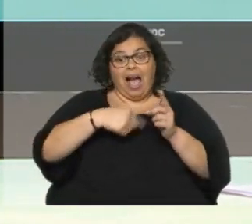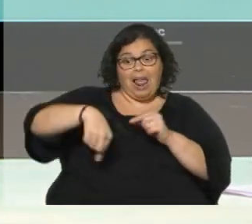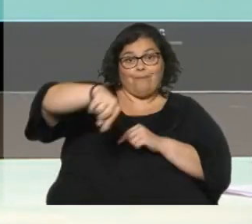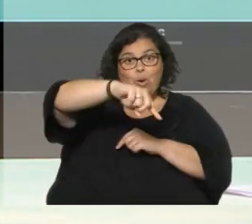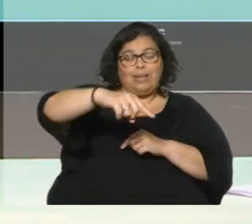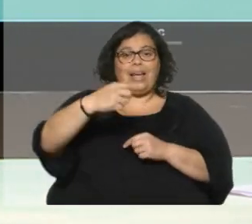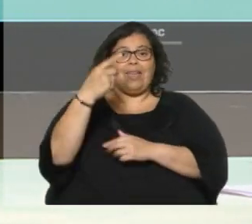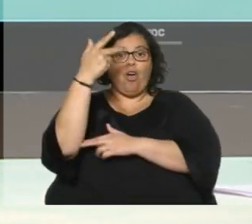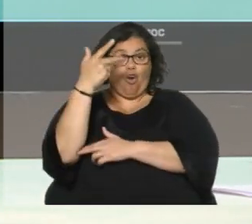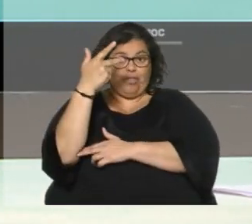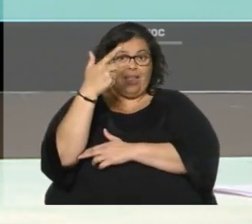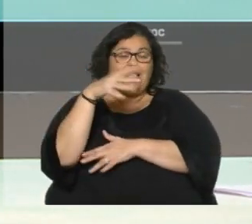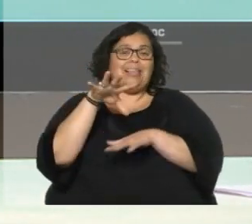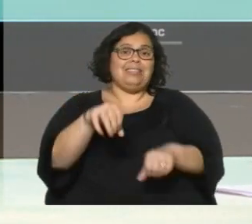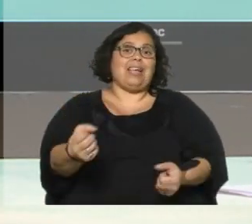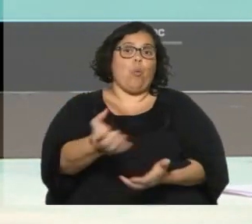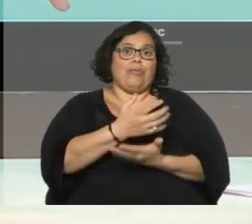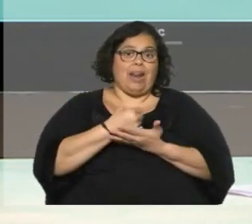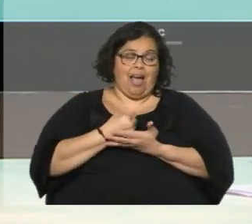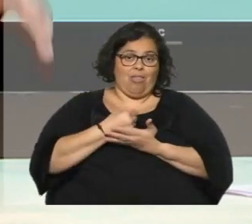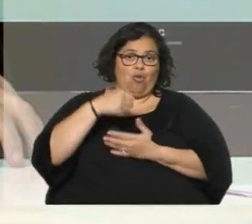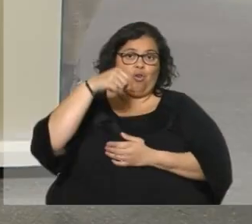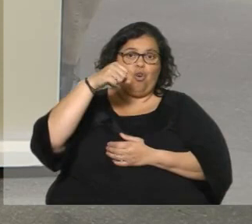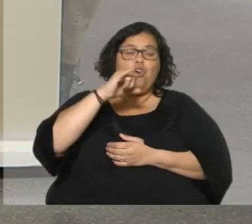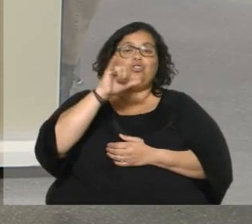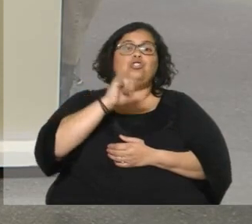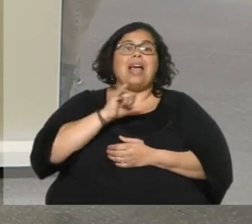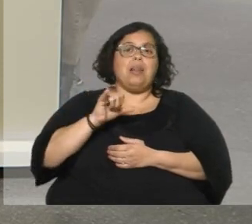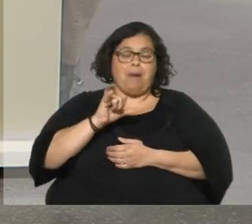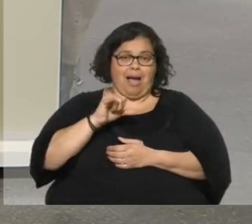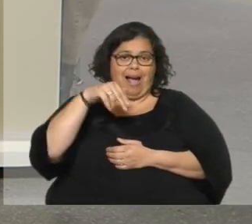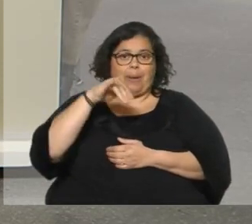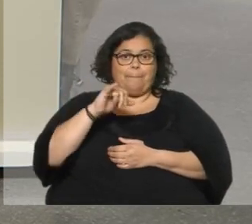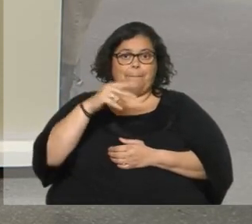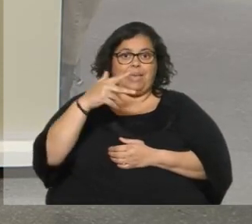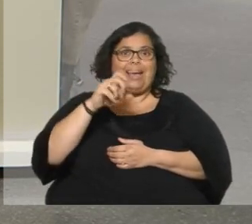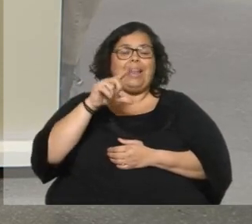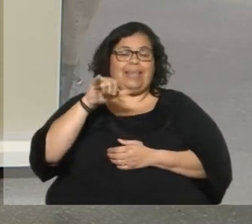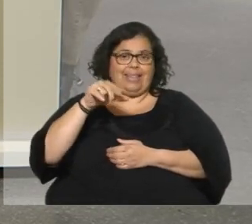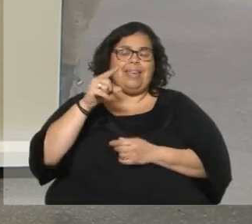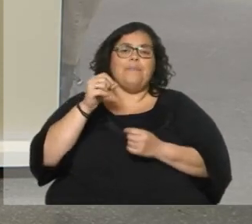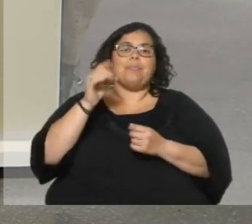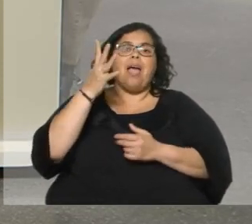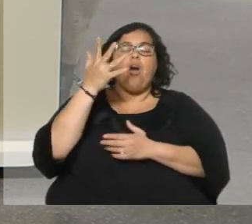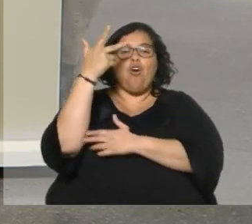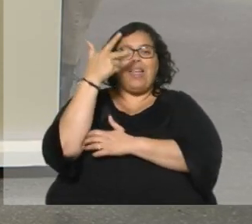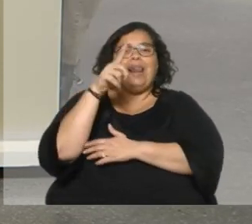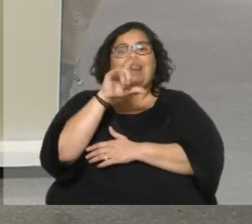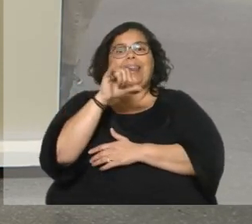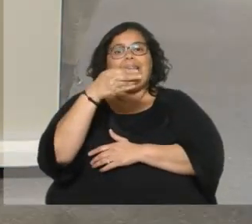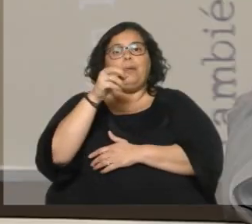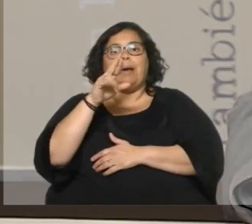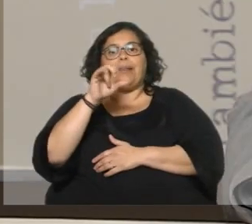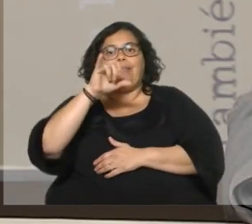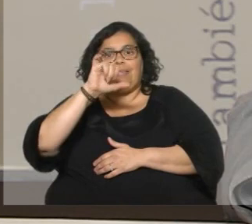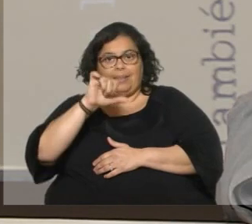secuestrado Rafael Michelini. Selmar Michelini, perdón. El Liberty, ¿no? Sí, sí. El hotel. Es decir que